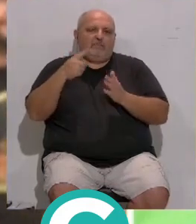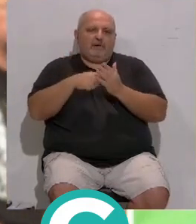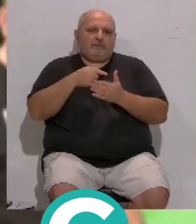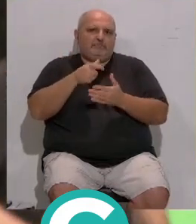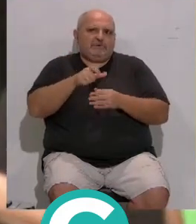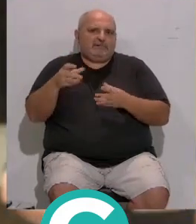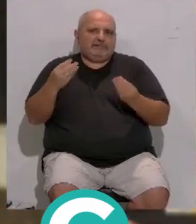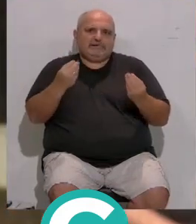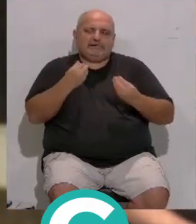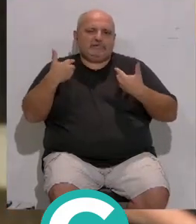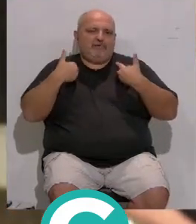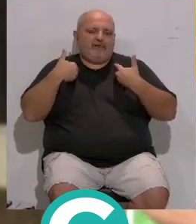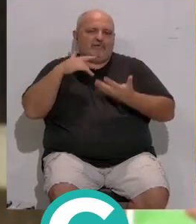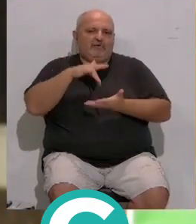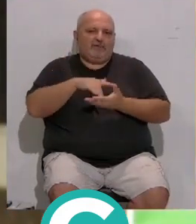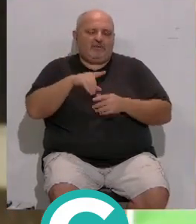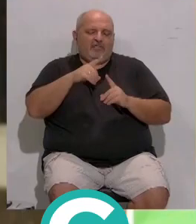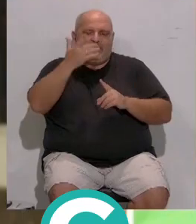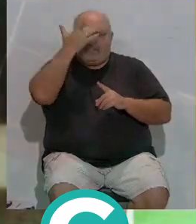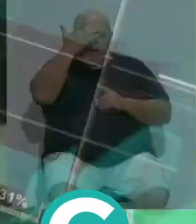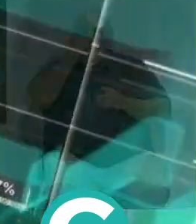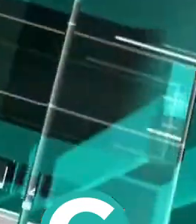personas... ...que sufren esta dolencia.